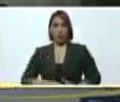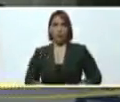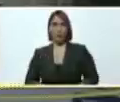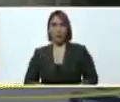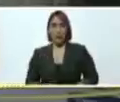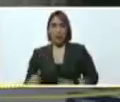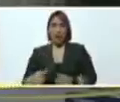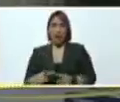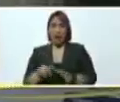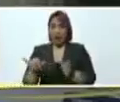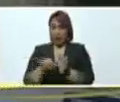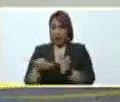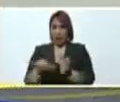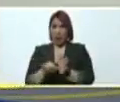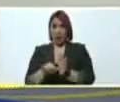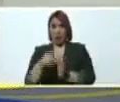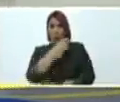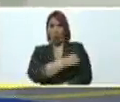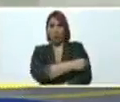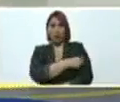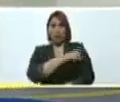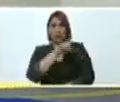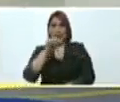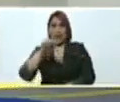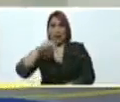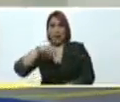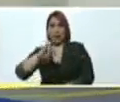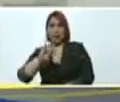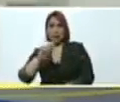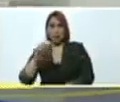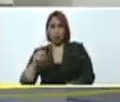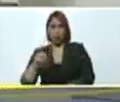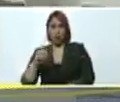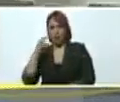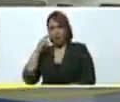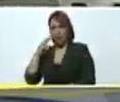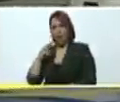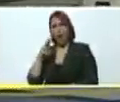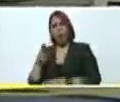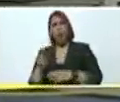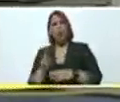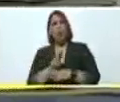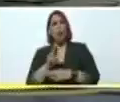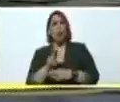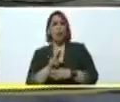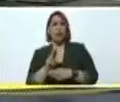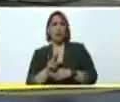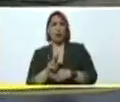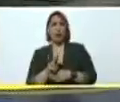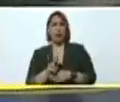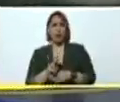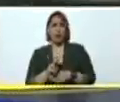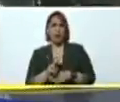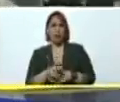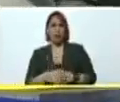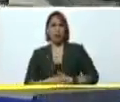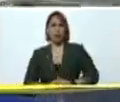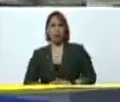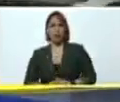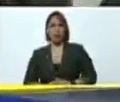hospital del Llanito. Vamos a ver la unidad de trasplante de hematopoyético.